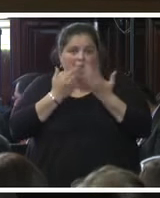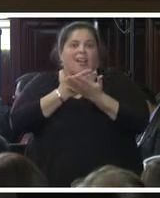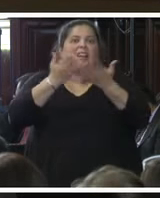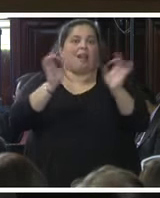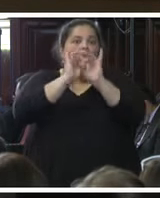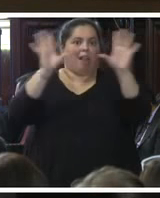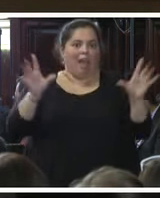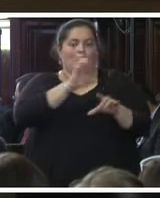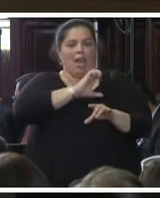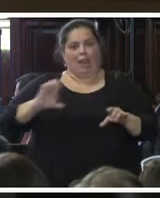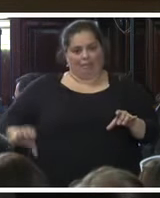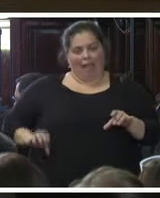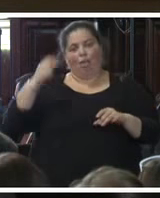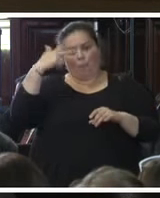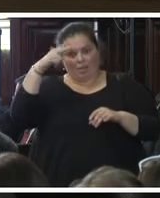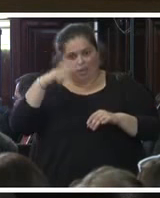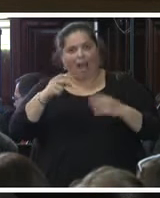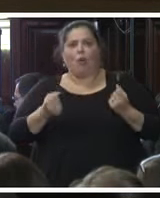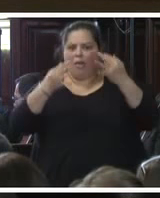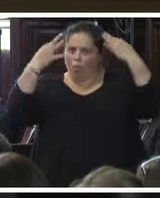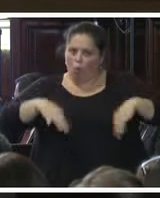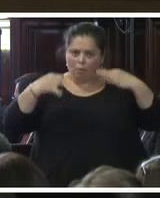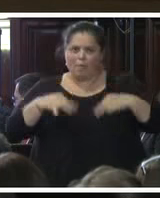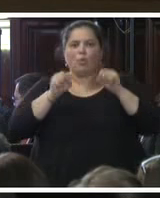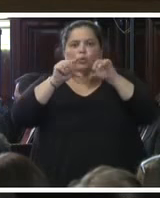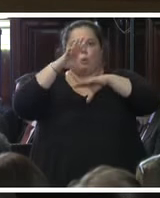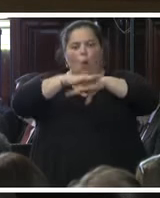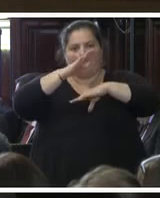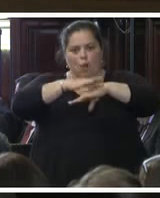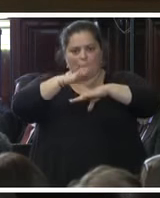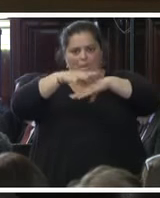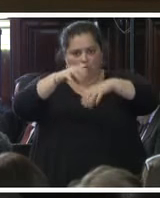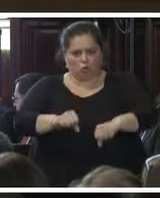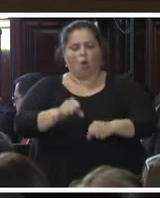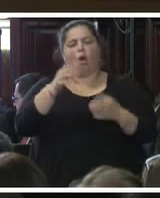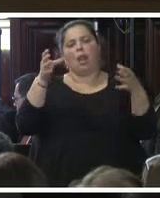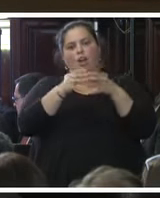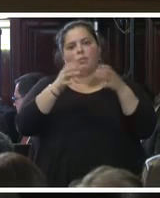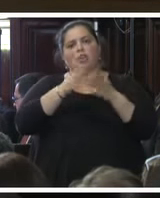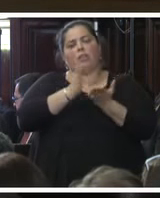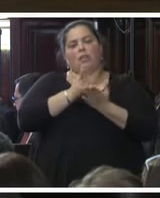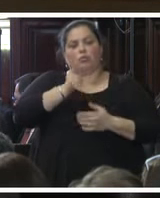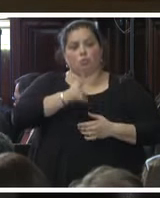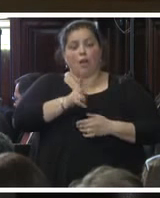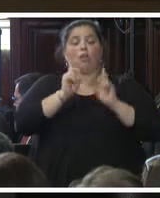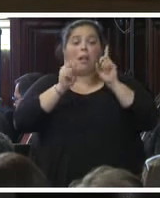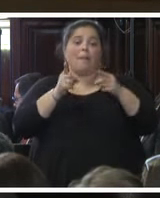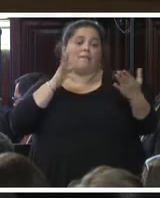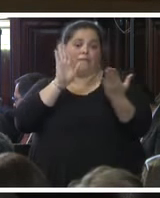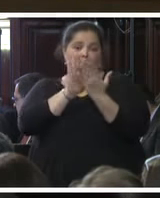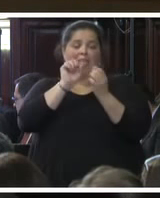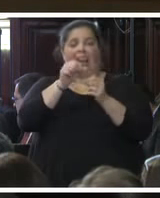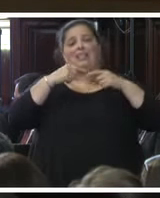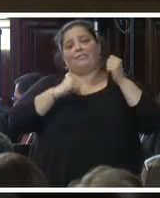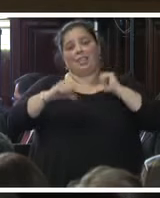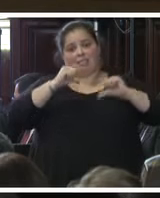cumplimiento a su compromiso con la Comisión Interamericana de Derechos Humanos y ante las víctimas indirectas, bajo